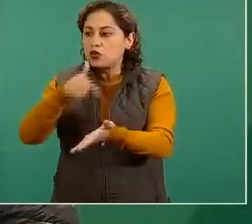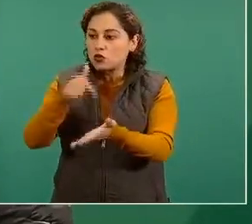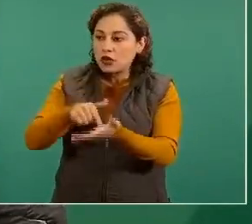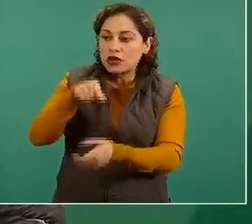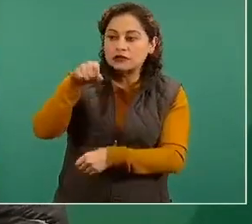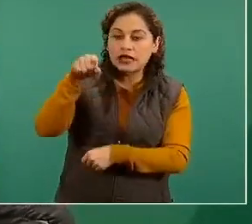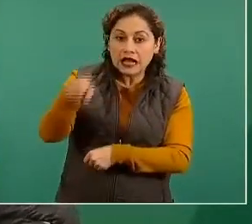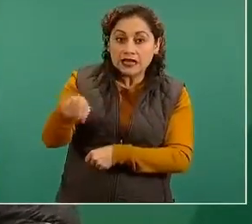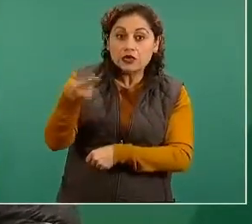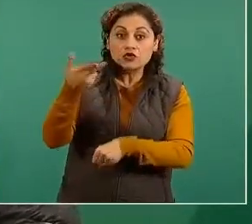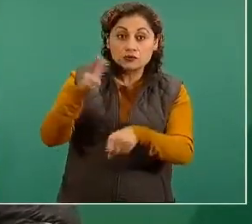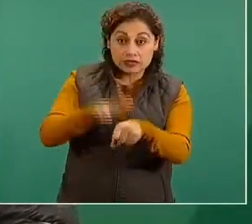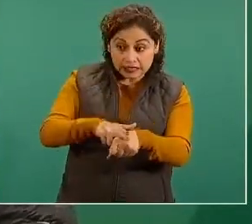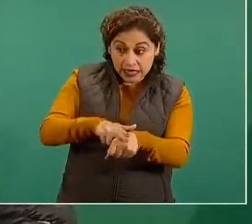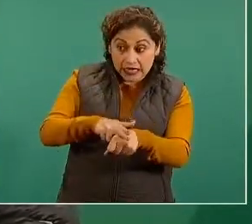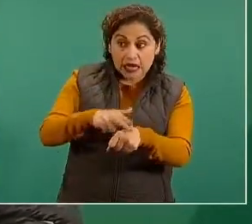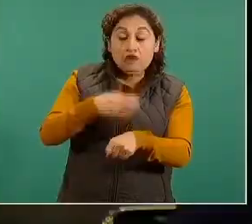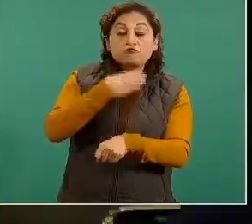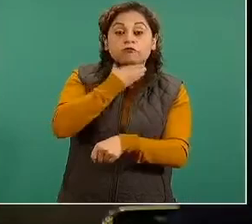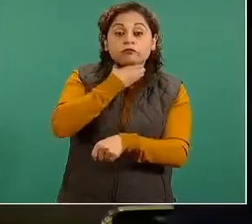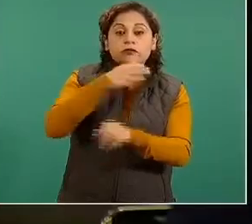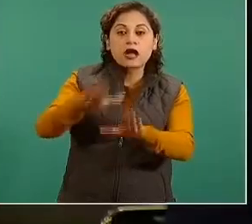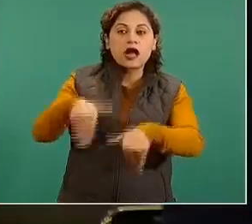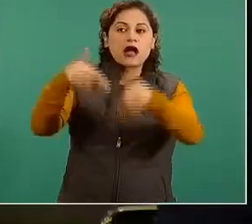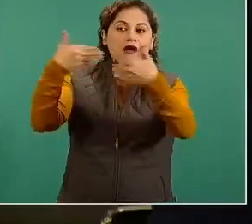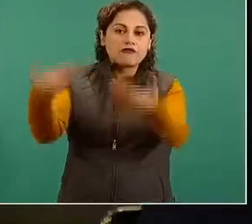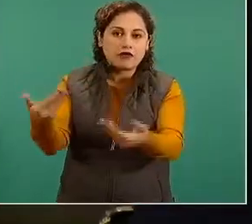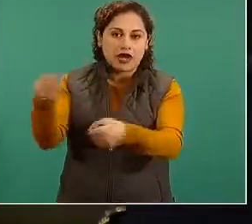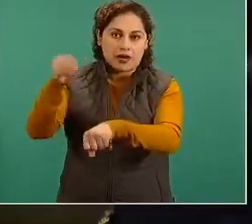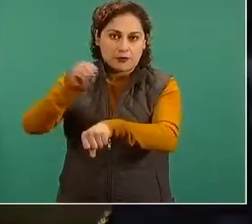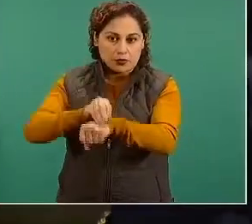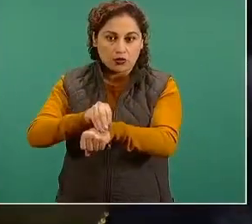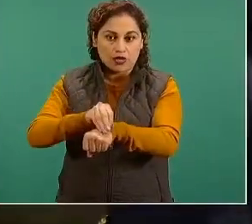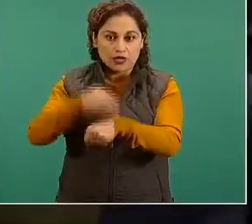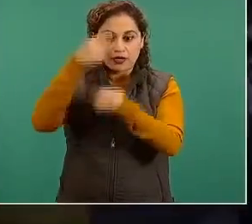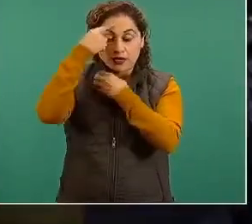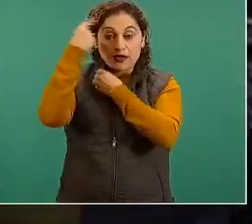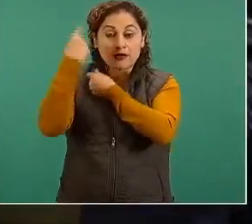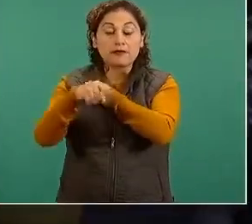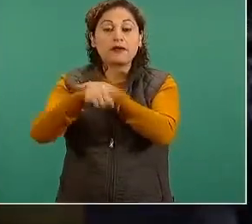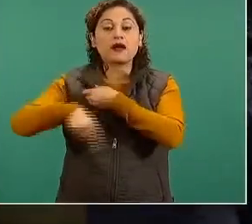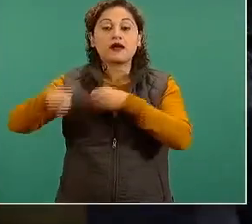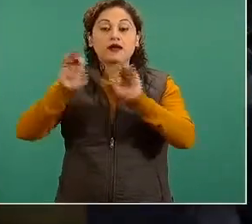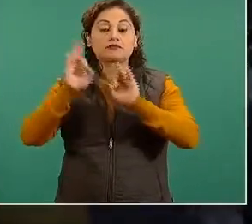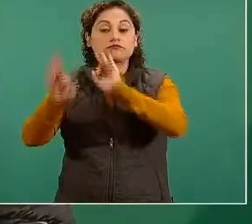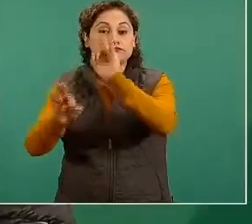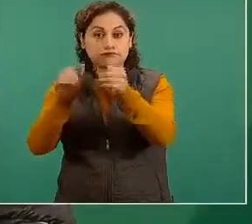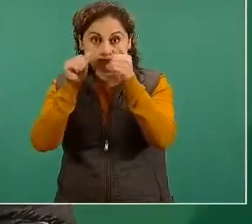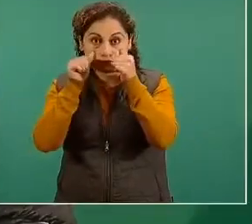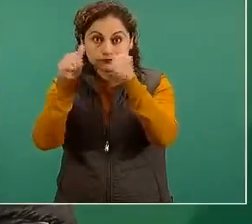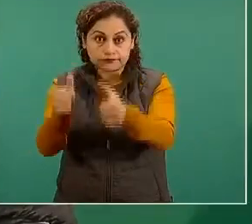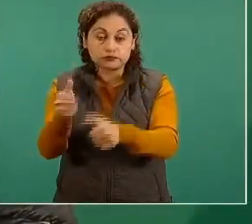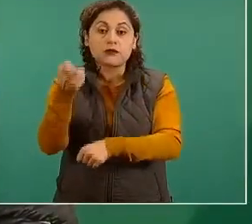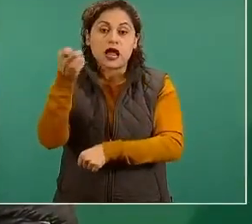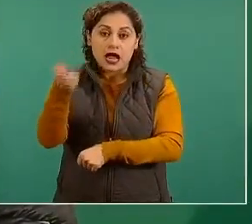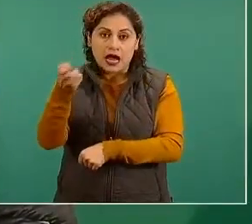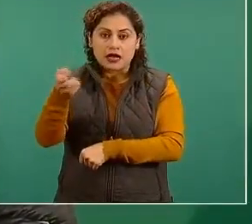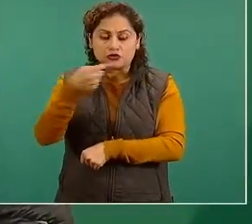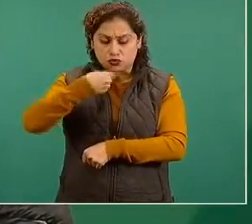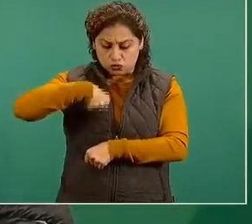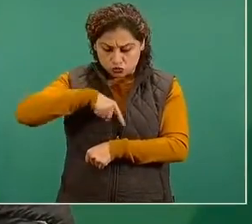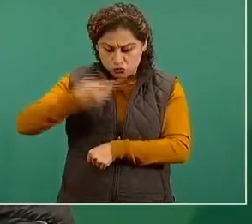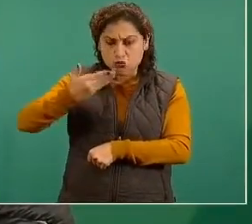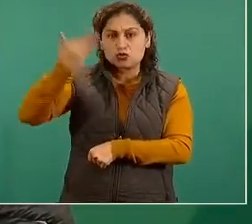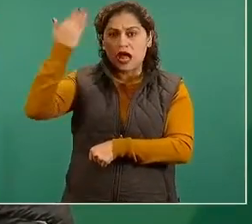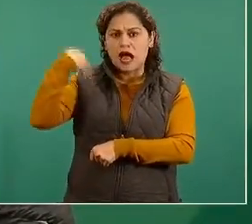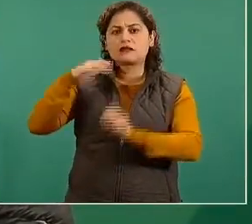están fuera del hospital, es una posibilidad que siempre se ha tenido en mente. Esta ya